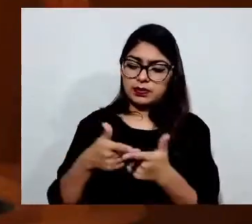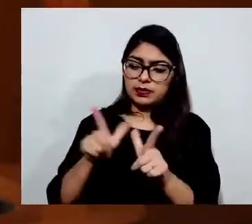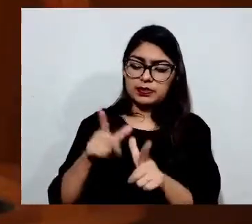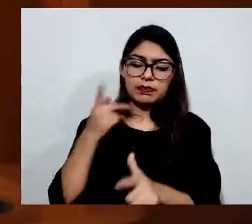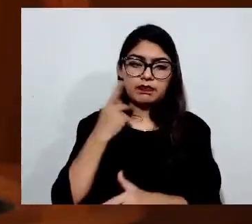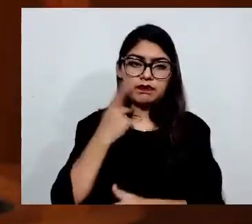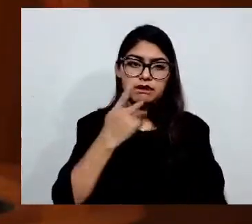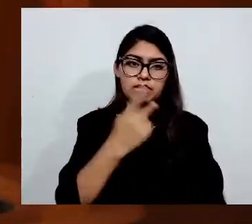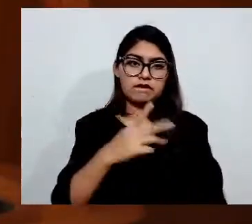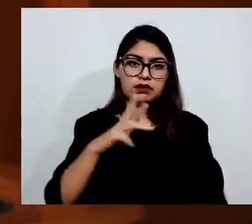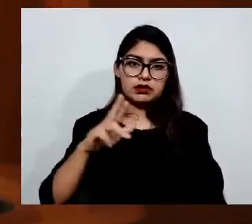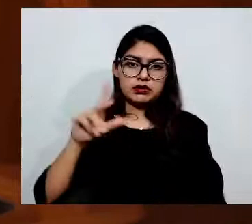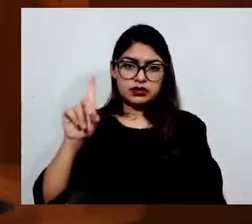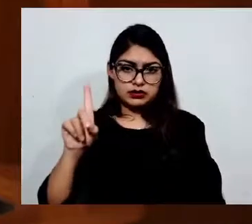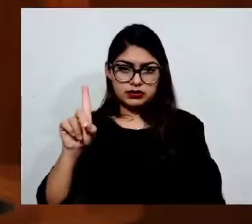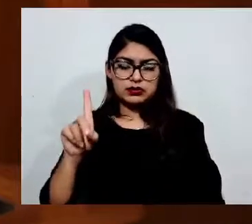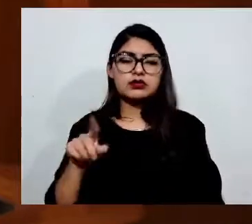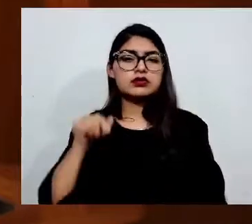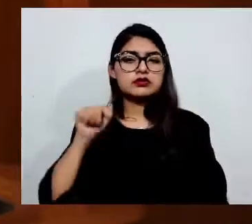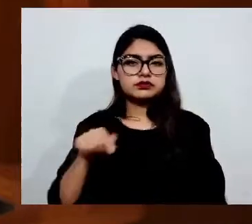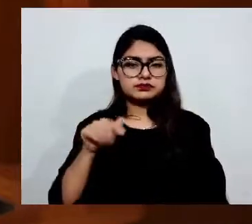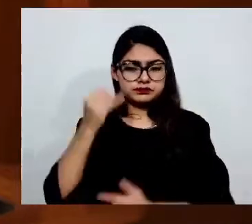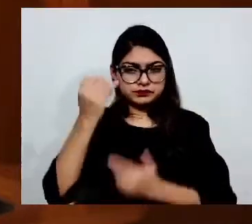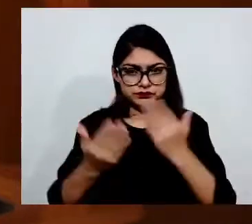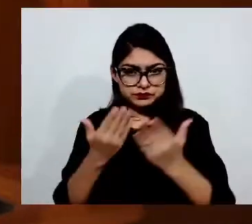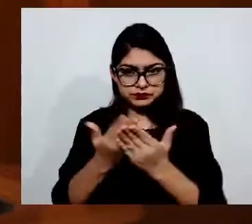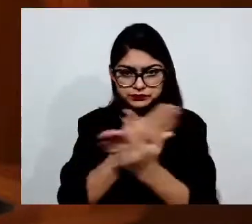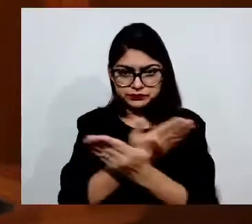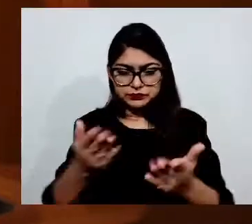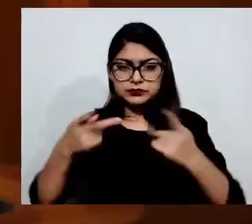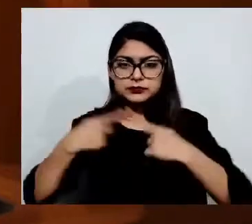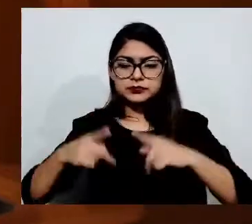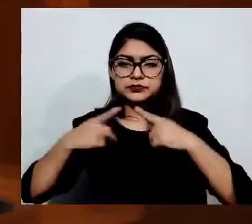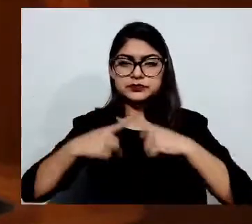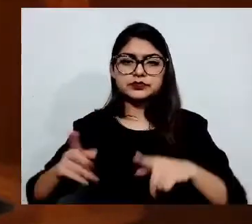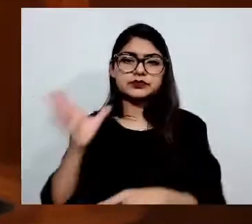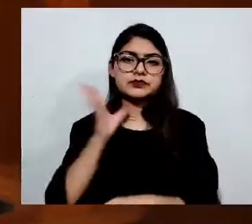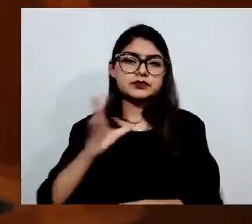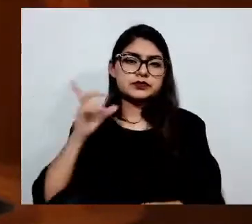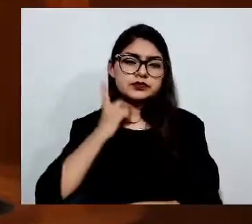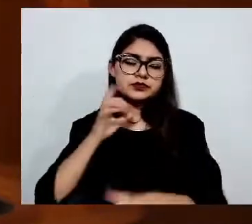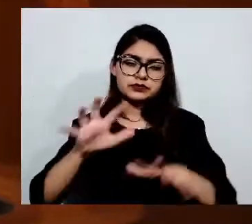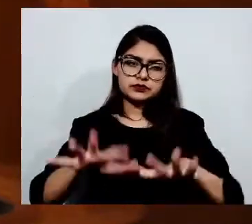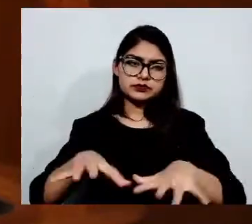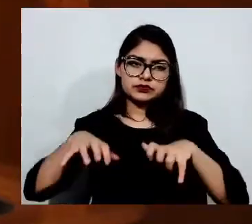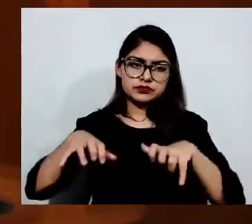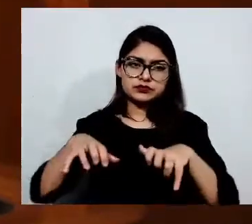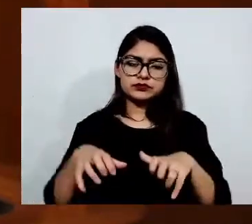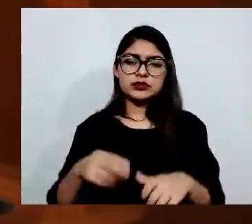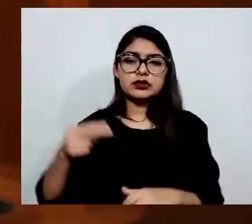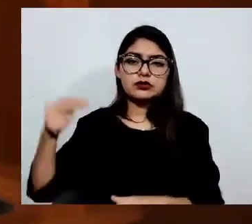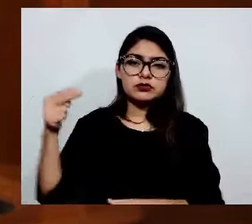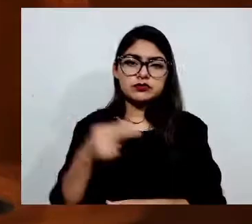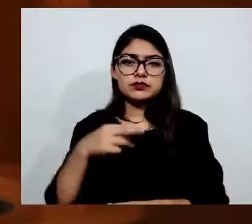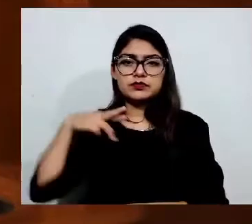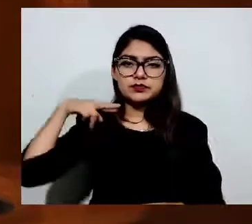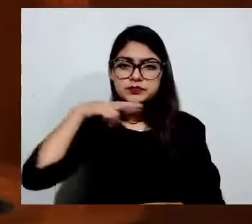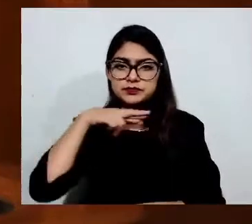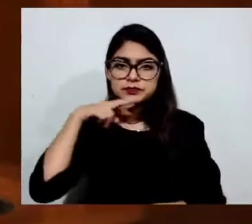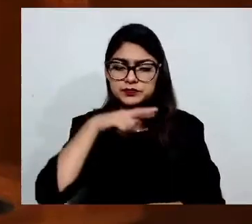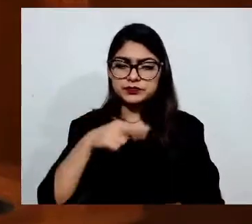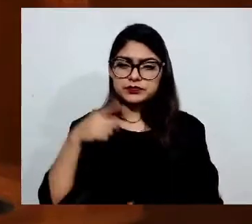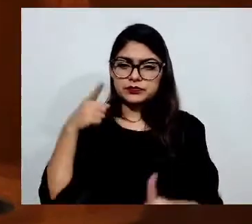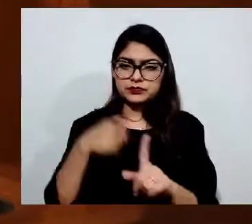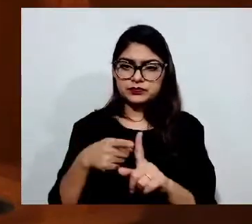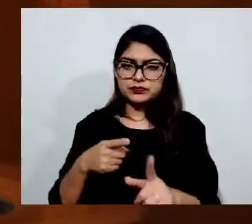soberanía el presente punto de acuerdo de urgente y obvia resolución. Primero, se exhorta